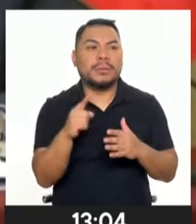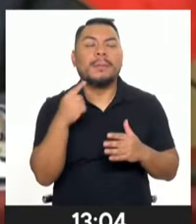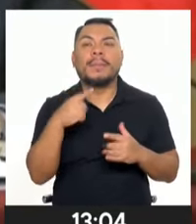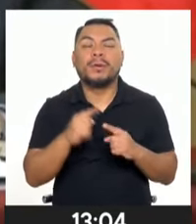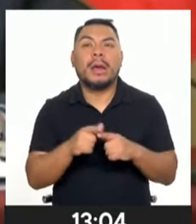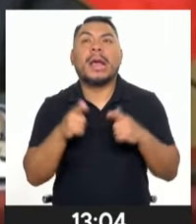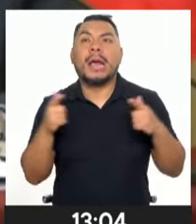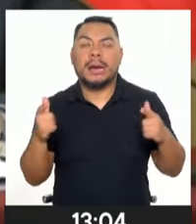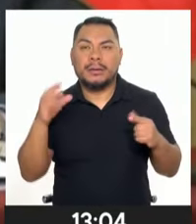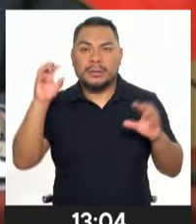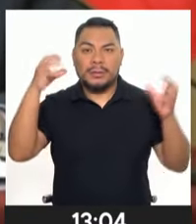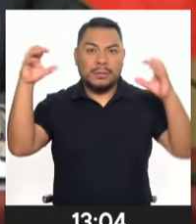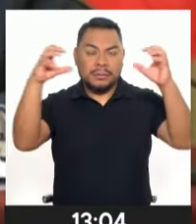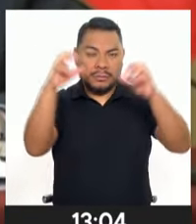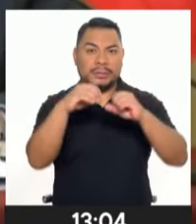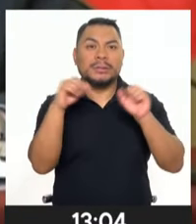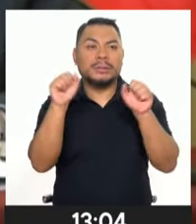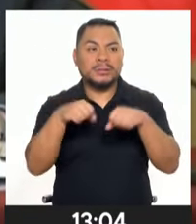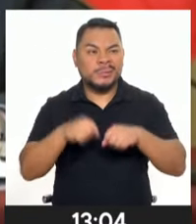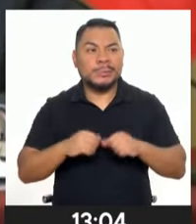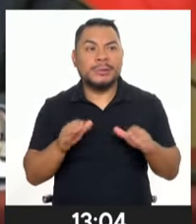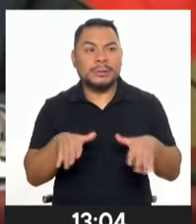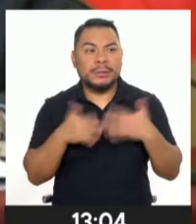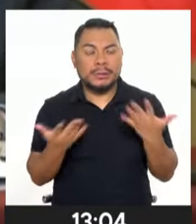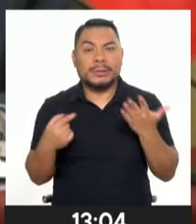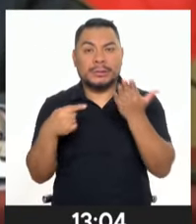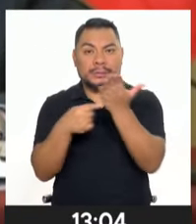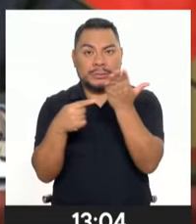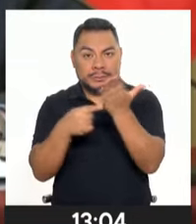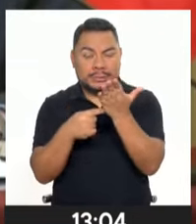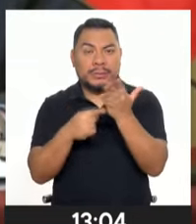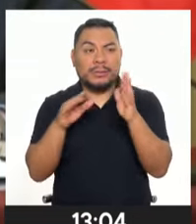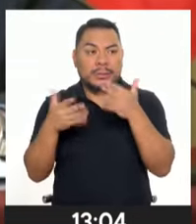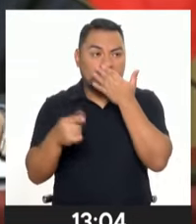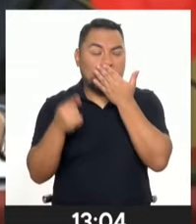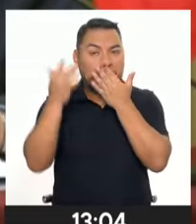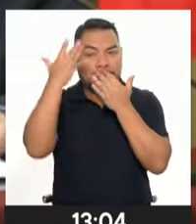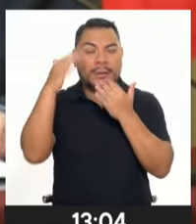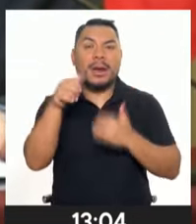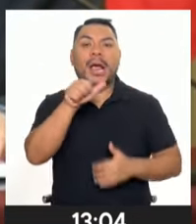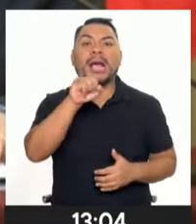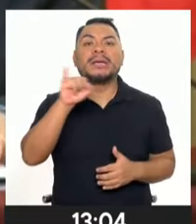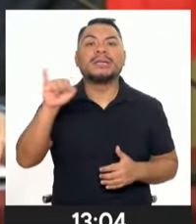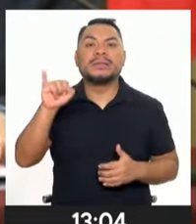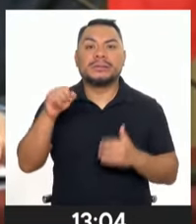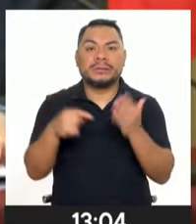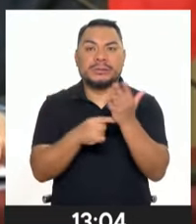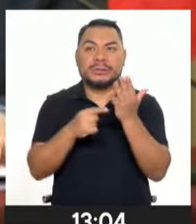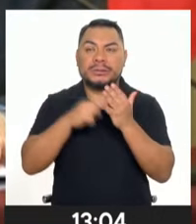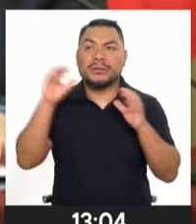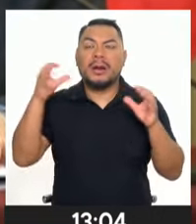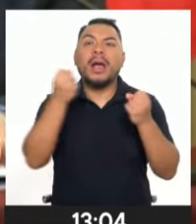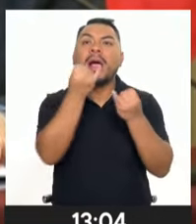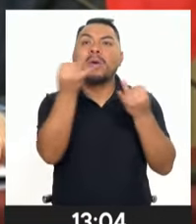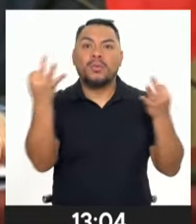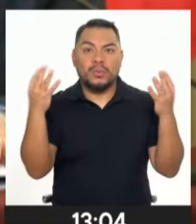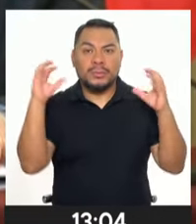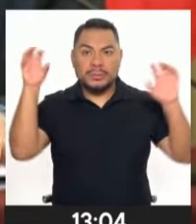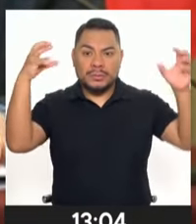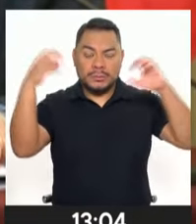las mismas, cuentan con tecnología, con inteligencia artificial. Que nos permite tener,